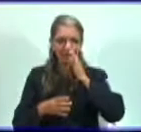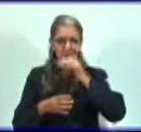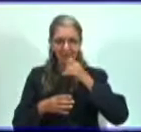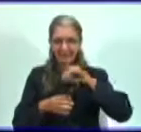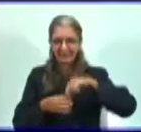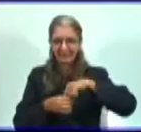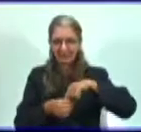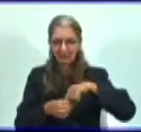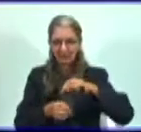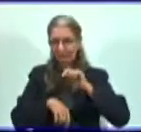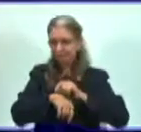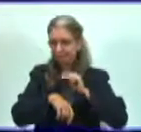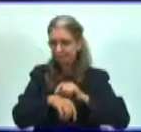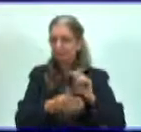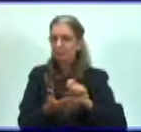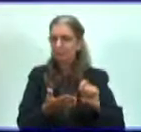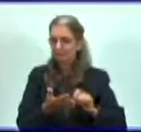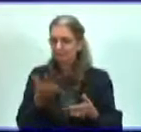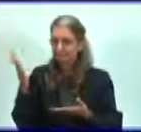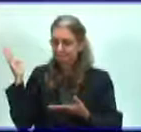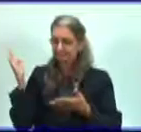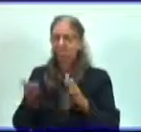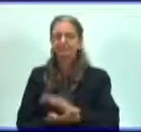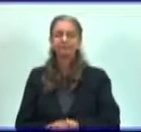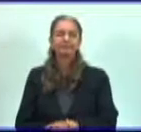Uno segundo. Uno